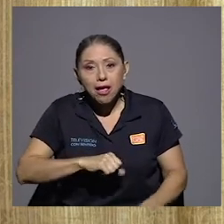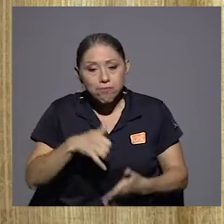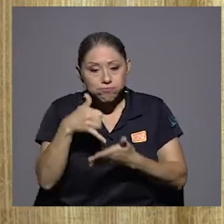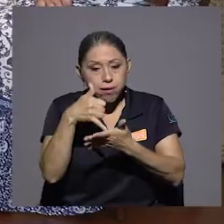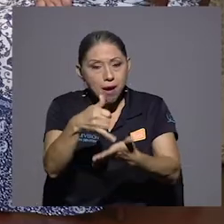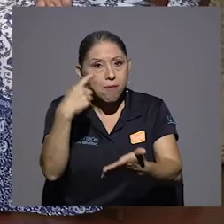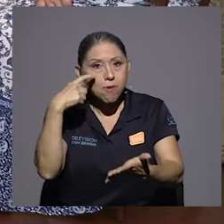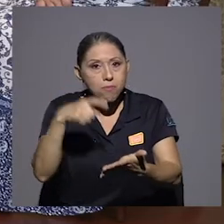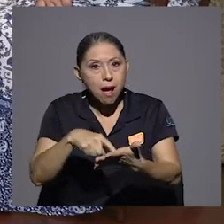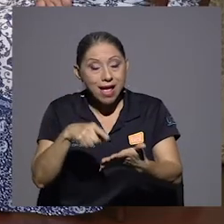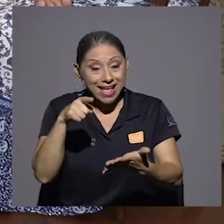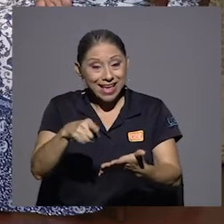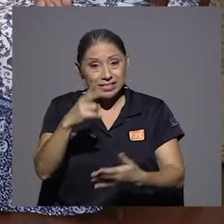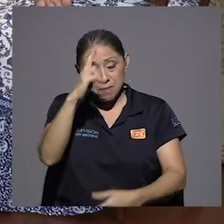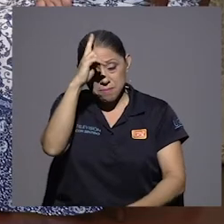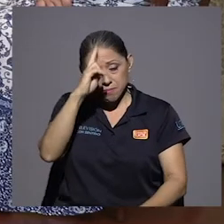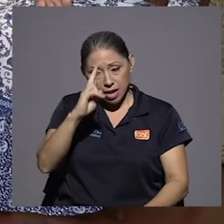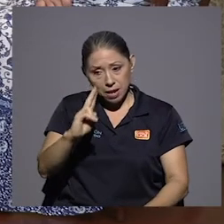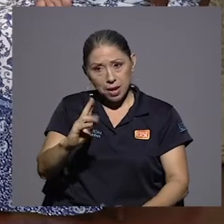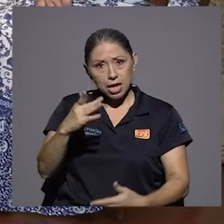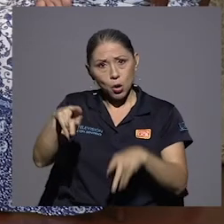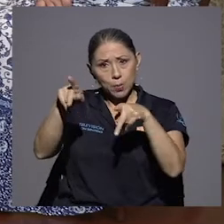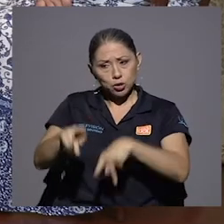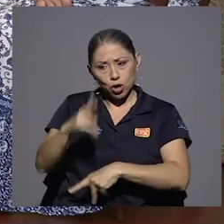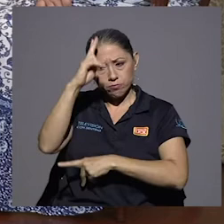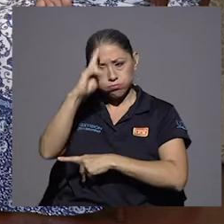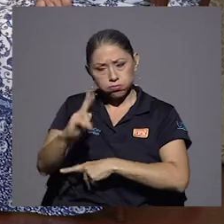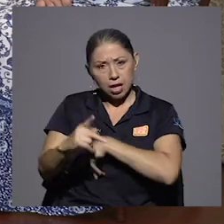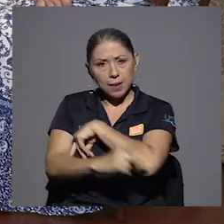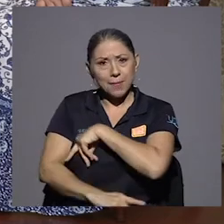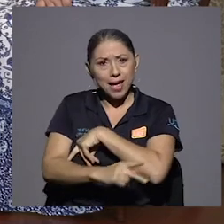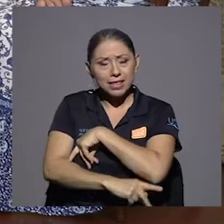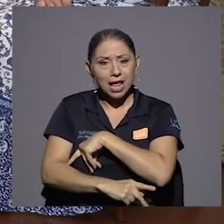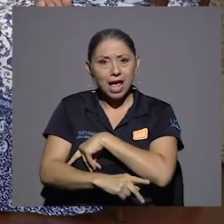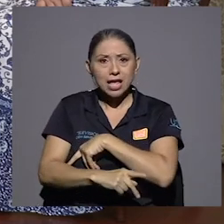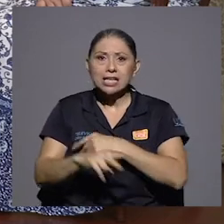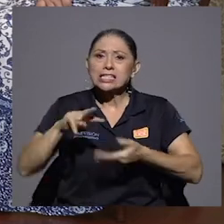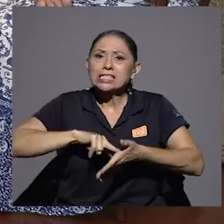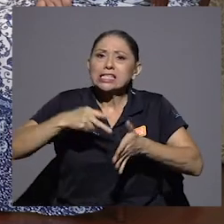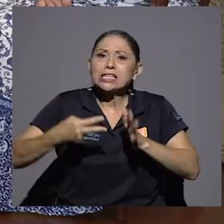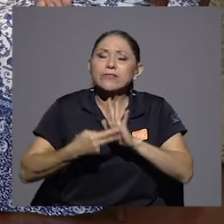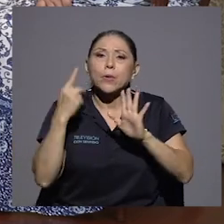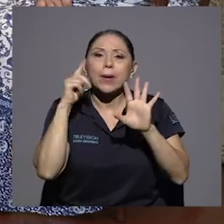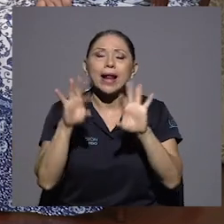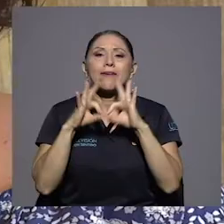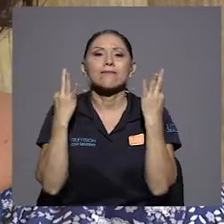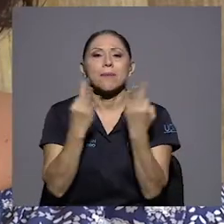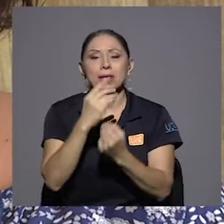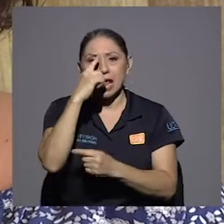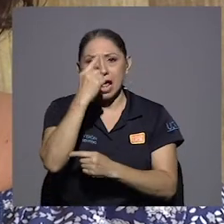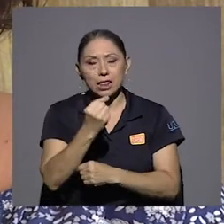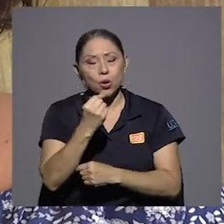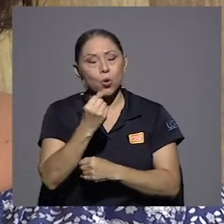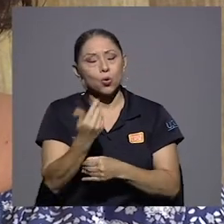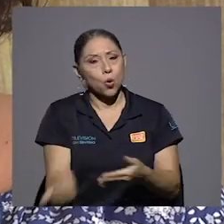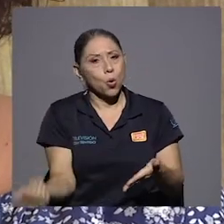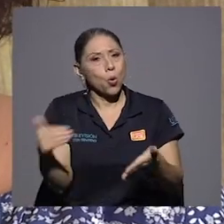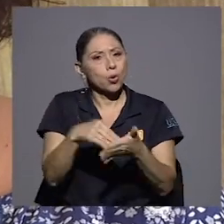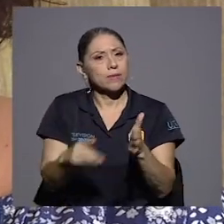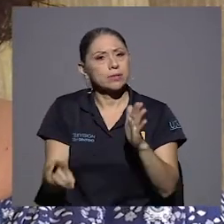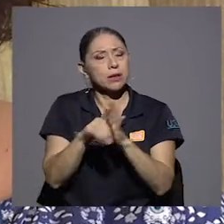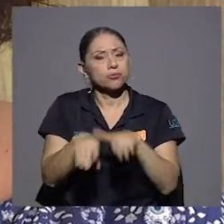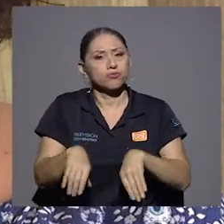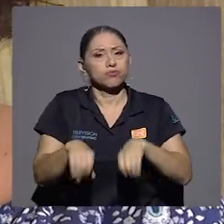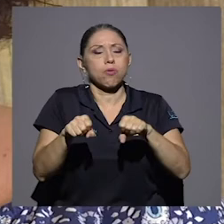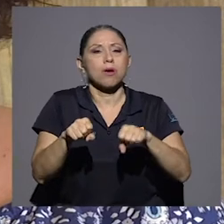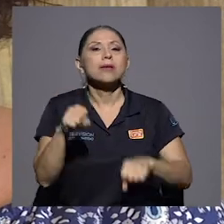se convirtió en algo que de algún modo representó para la familia Calderón una reivindicación total total sí y lo